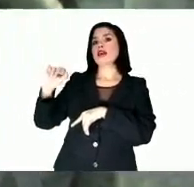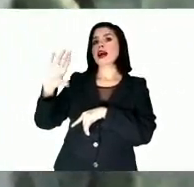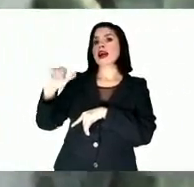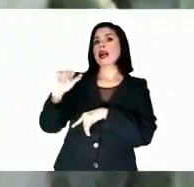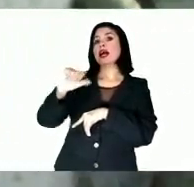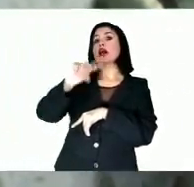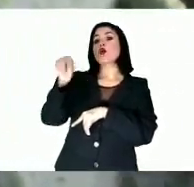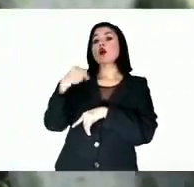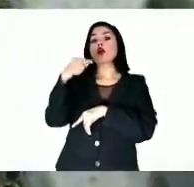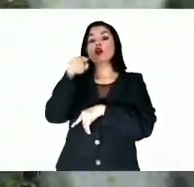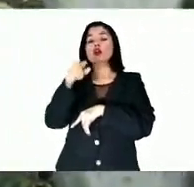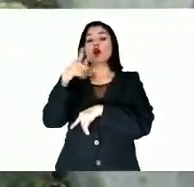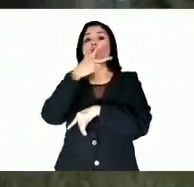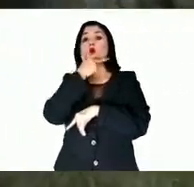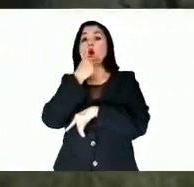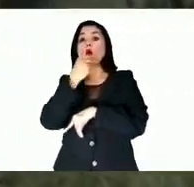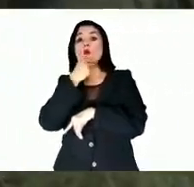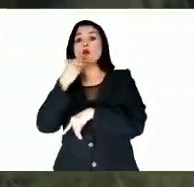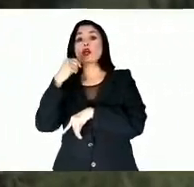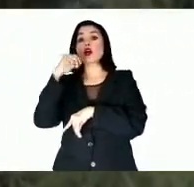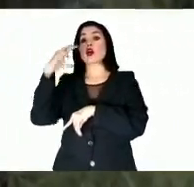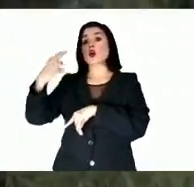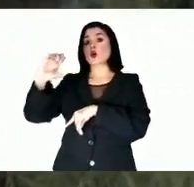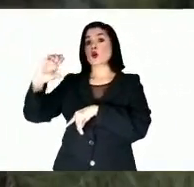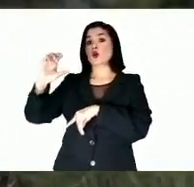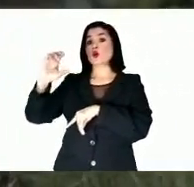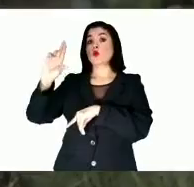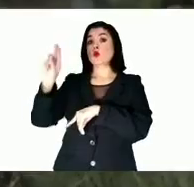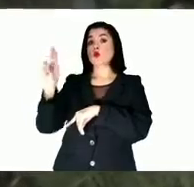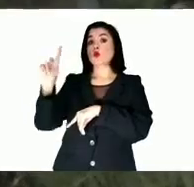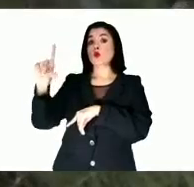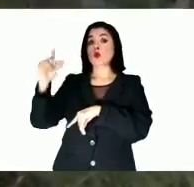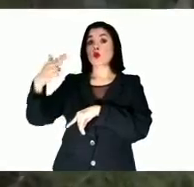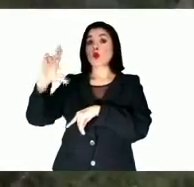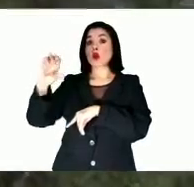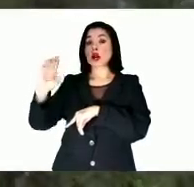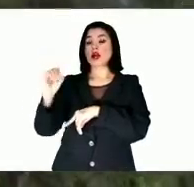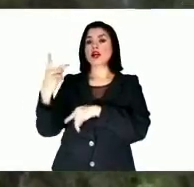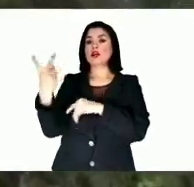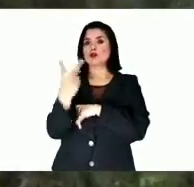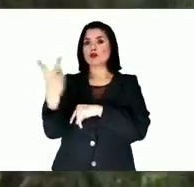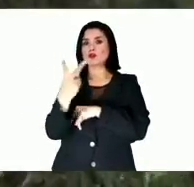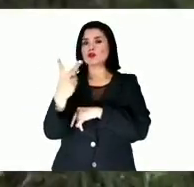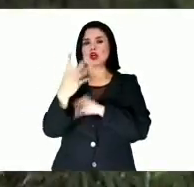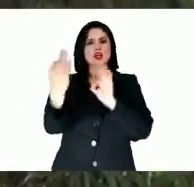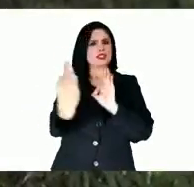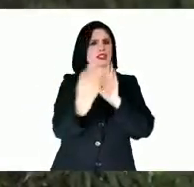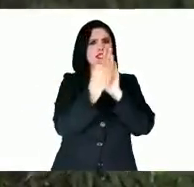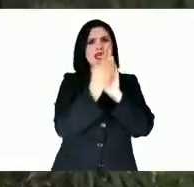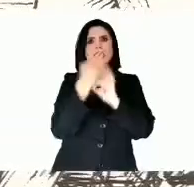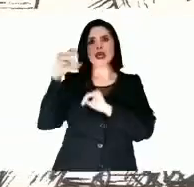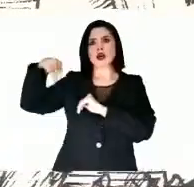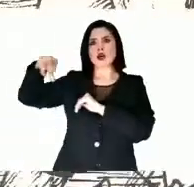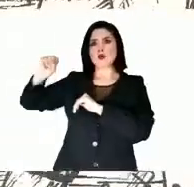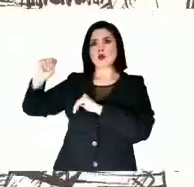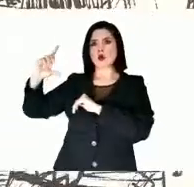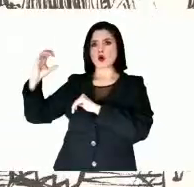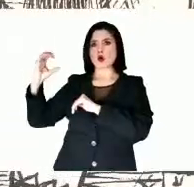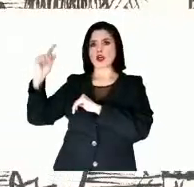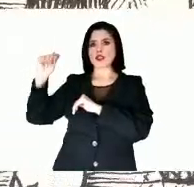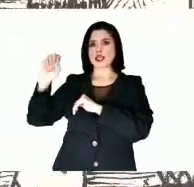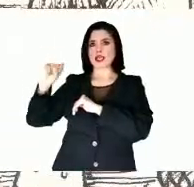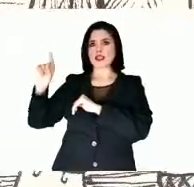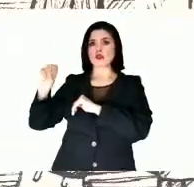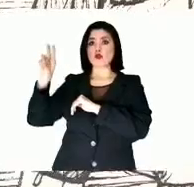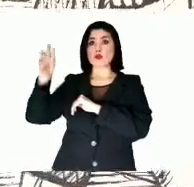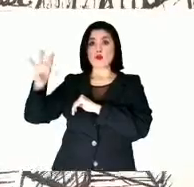Culuaca que entrambos eran deudos muy cercanos de Montezuma y después que entramos en aquella ciudad de Iztapalapa de la